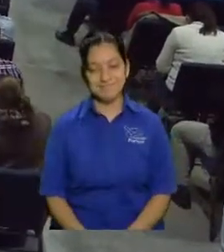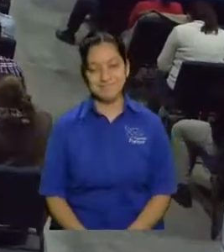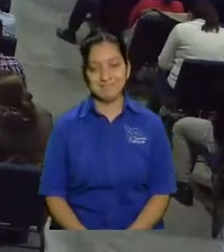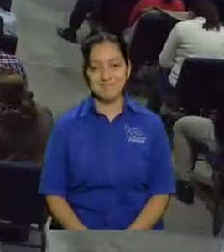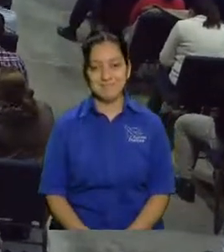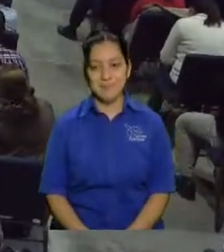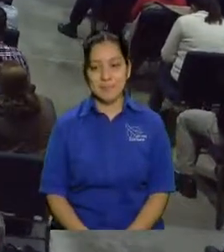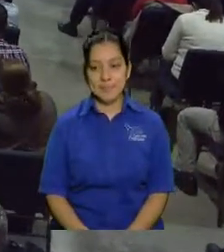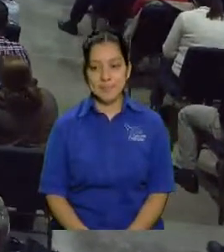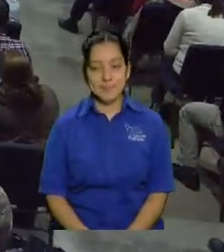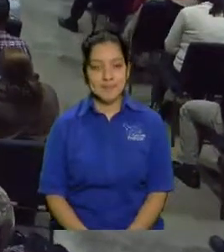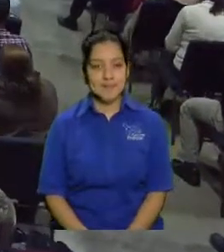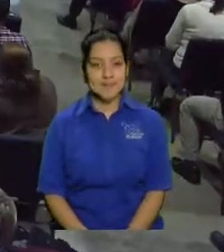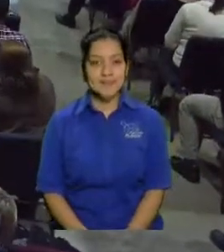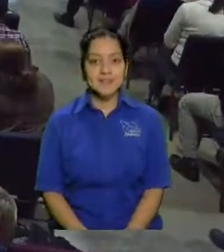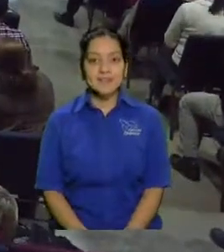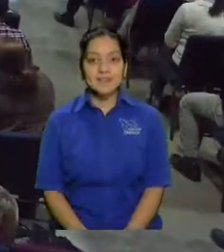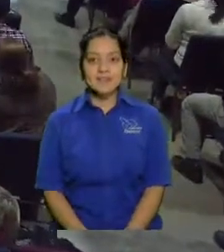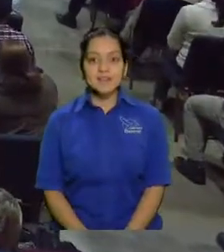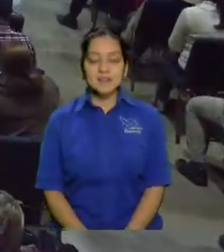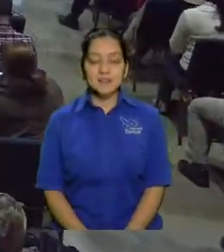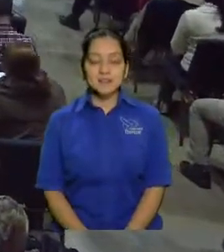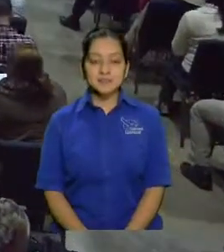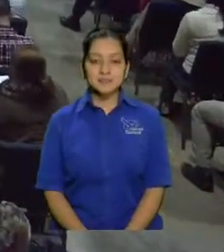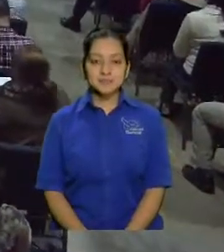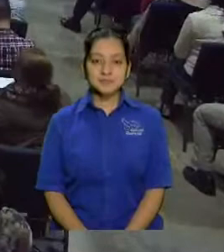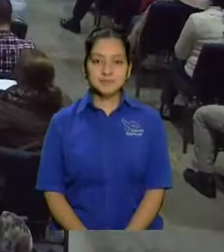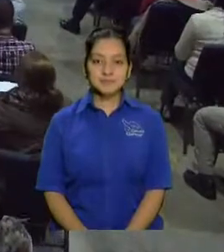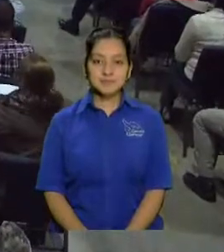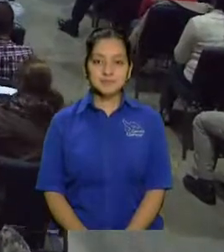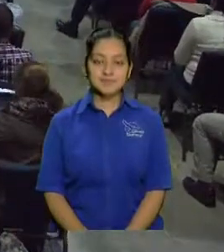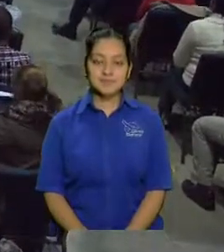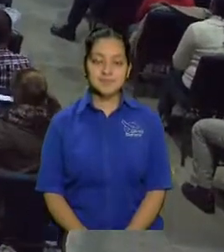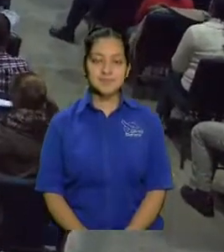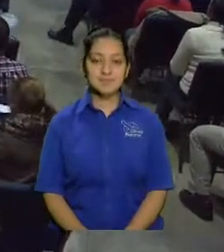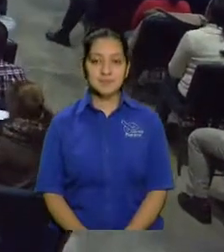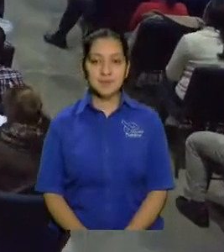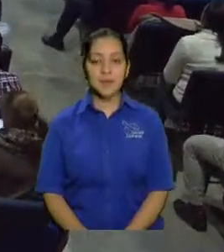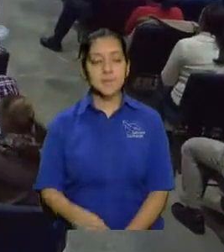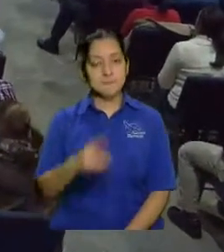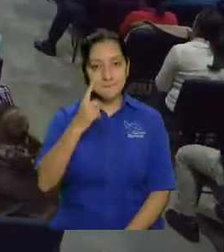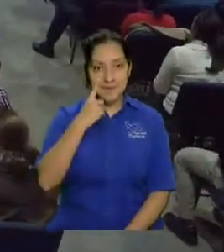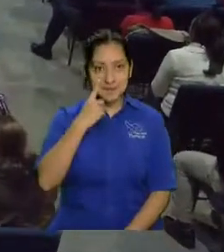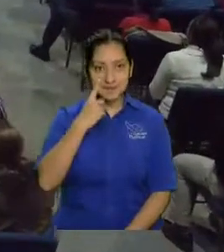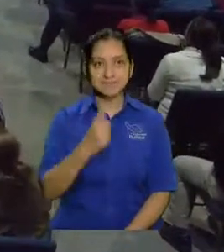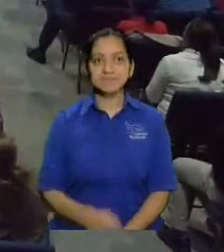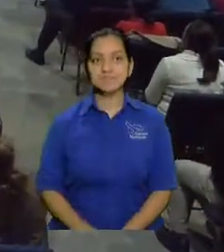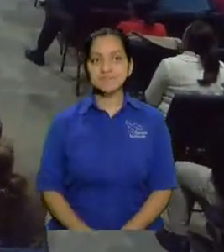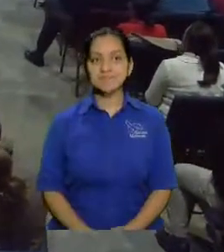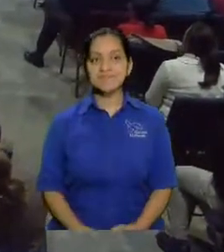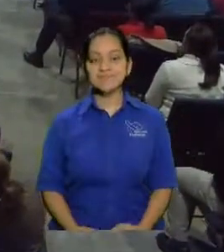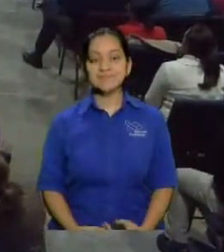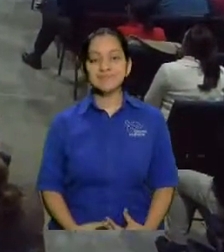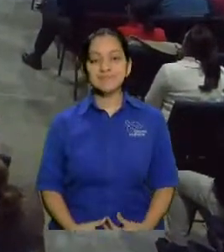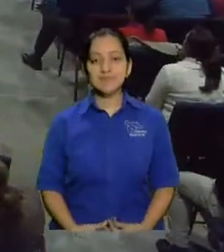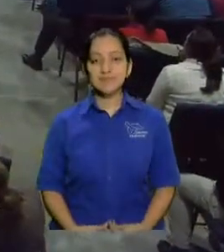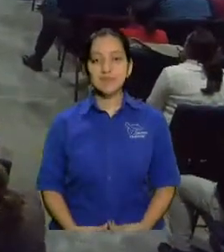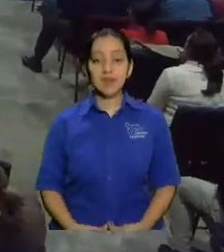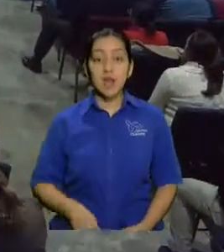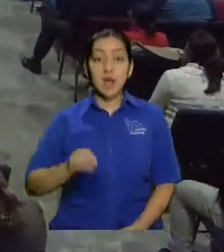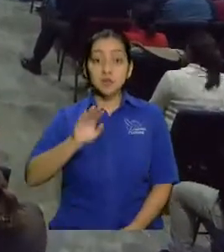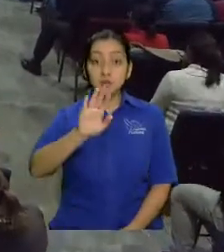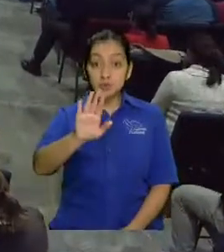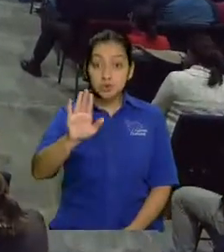si de plano pero pero cual ah de usted mire pues a sus